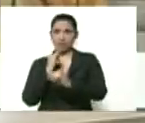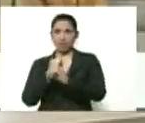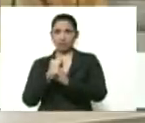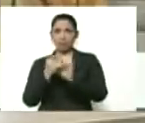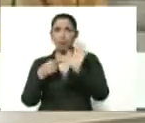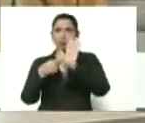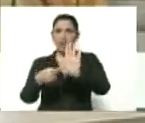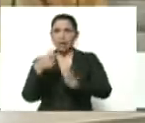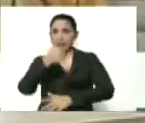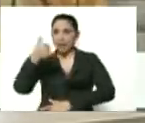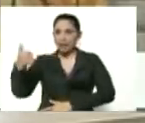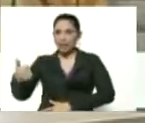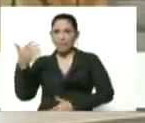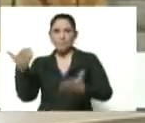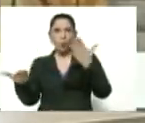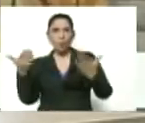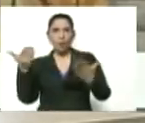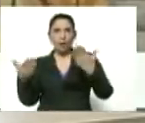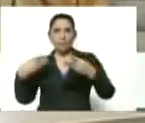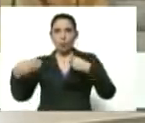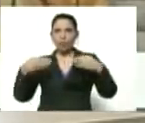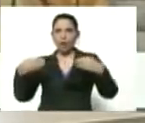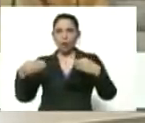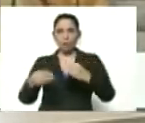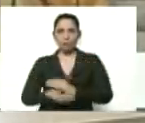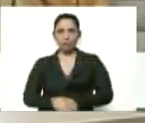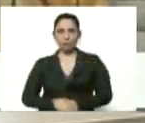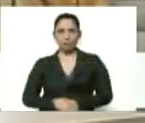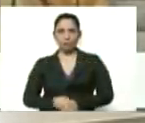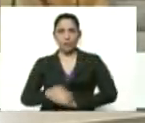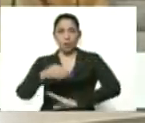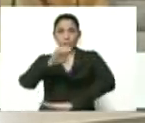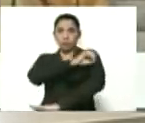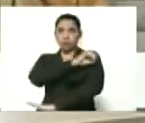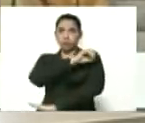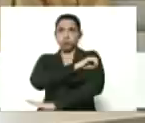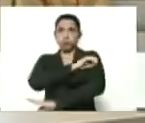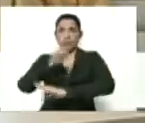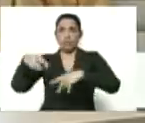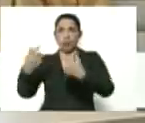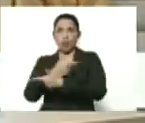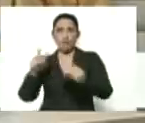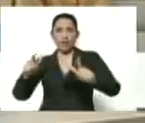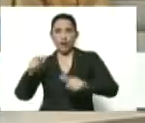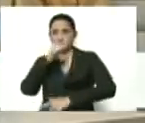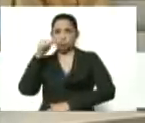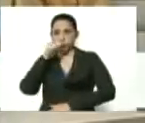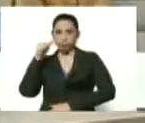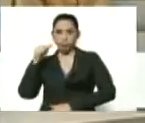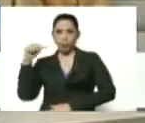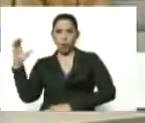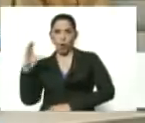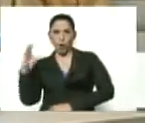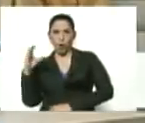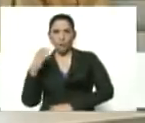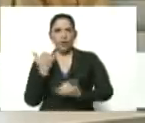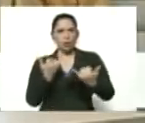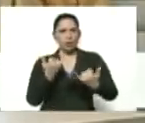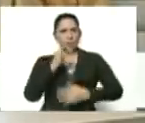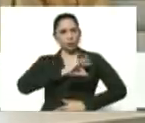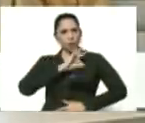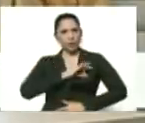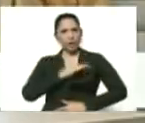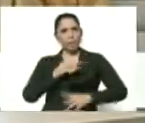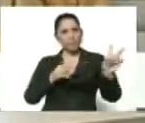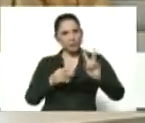para que cada quien compare el modelo de la oligarquía neoliberal y narcotraficante de Colombia y el modelo cristiano y solidario